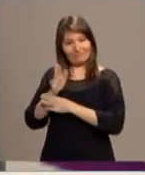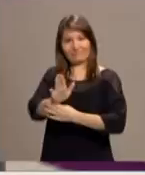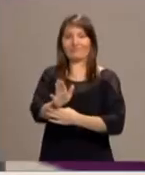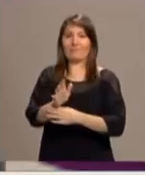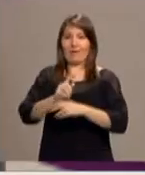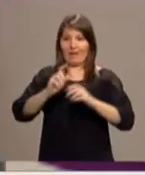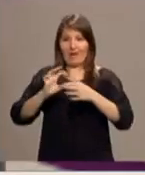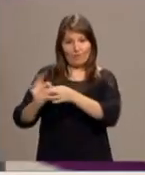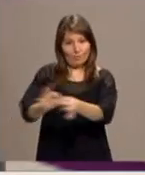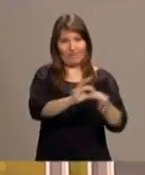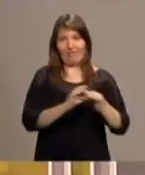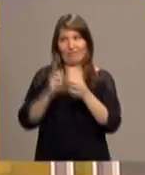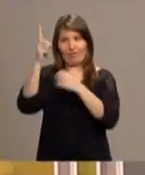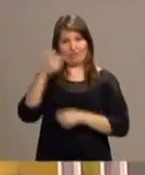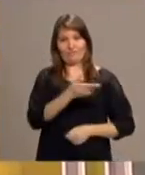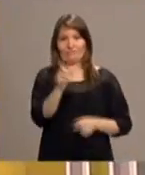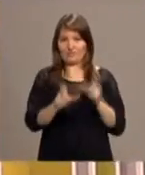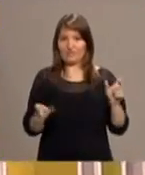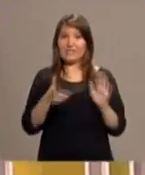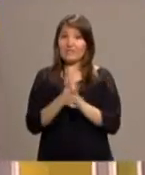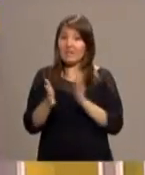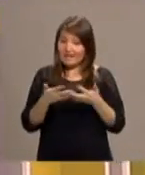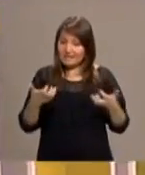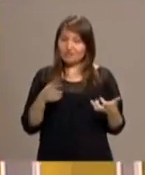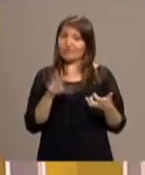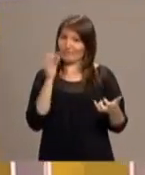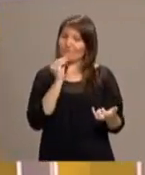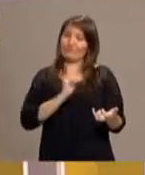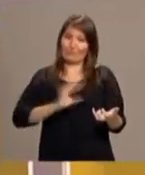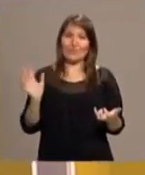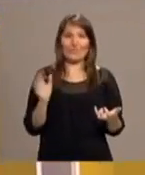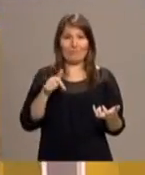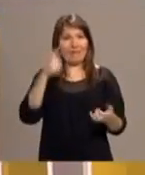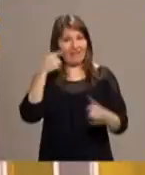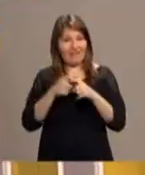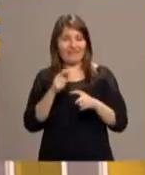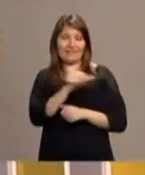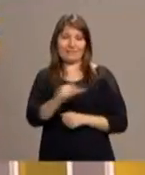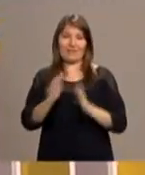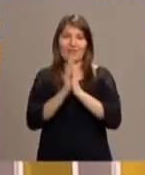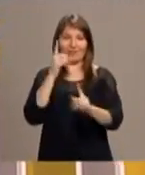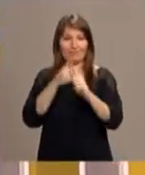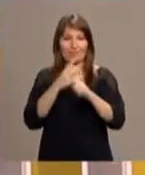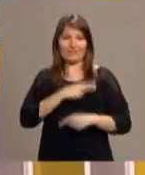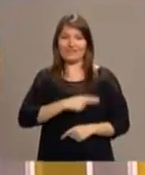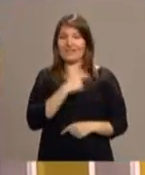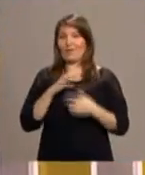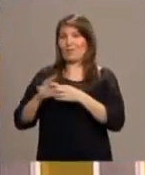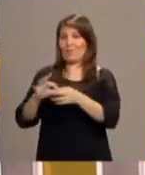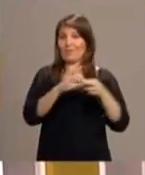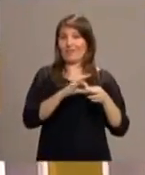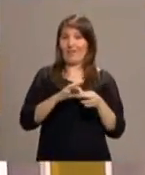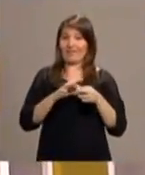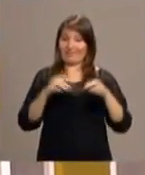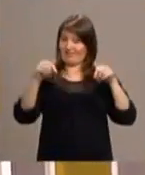Entonces es un texto muy bien elegido para esta semana de oración por la unidad de los cristianos que tiene lugar en